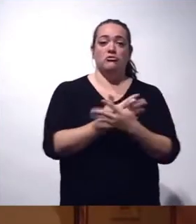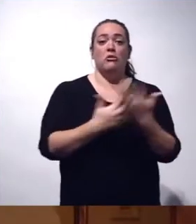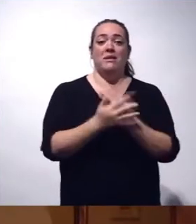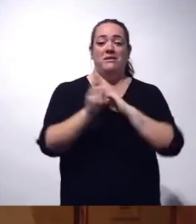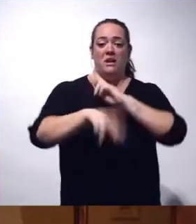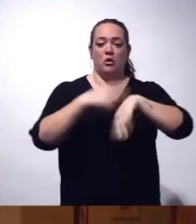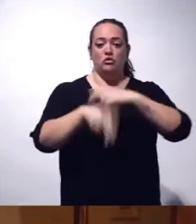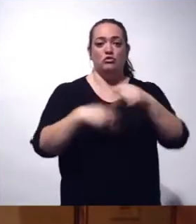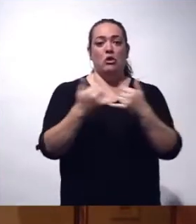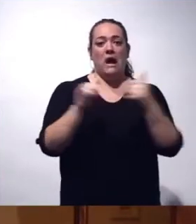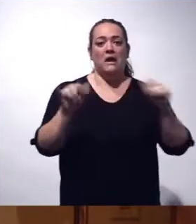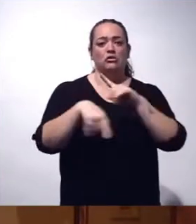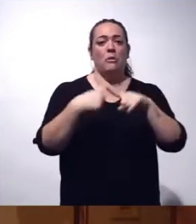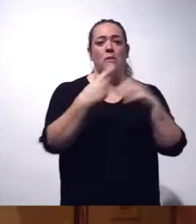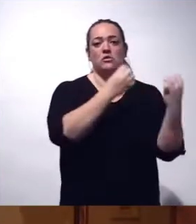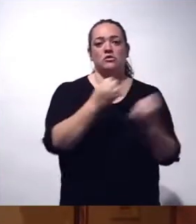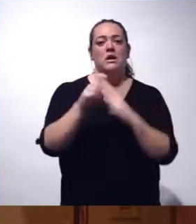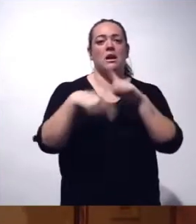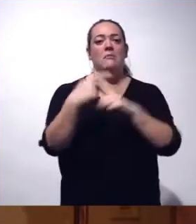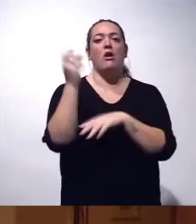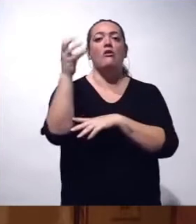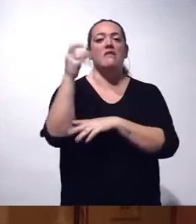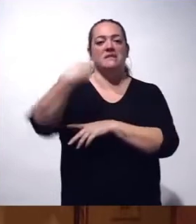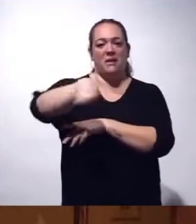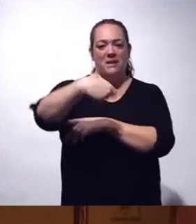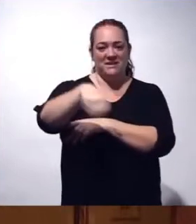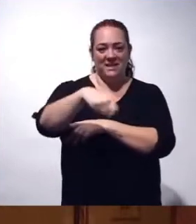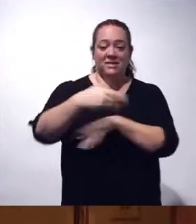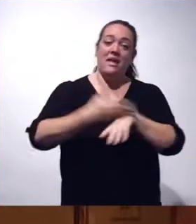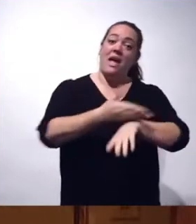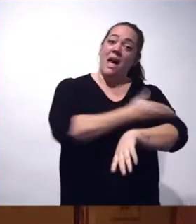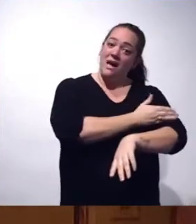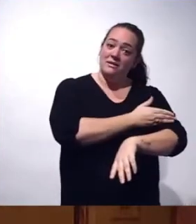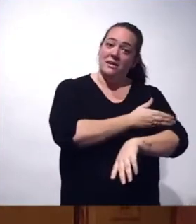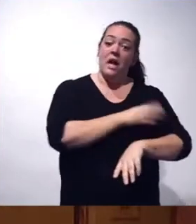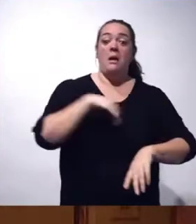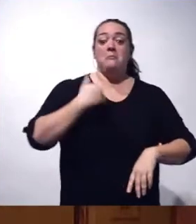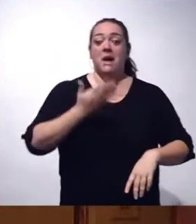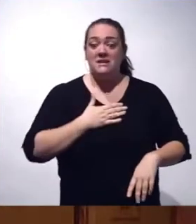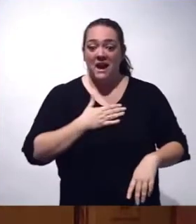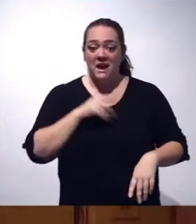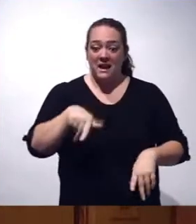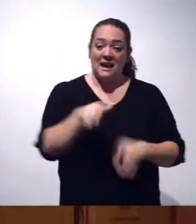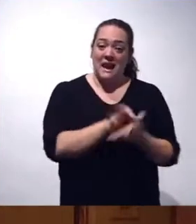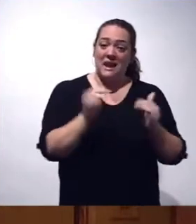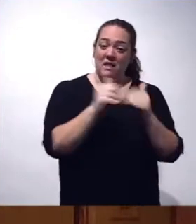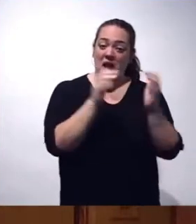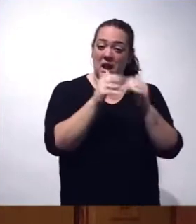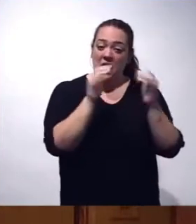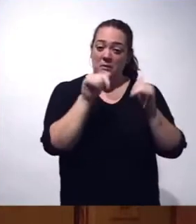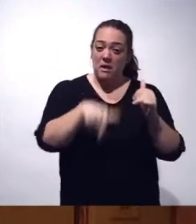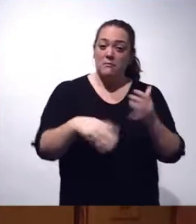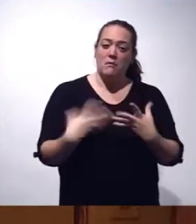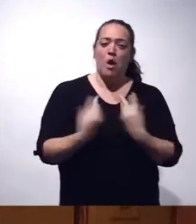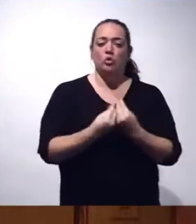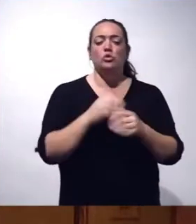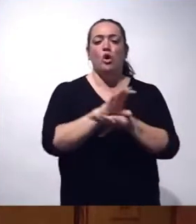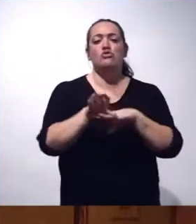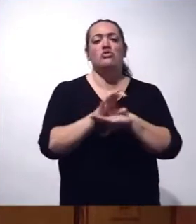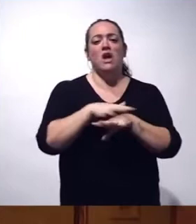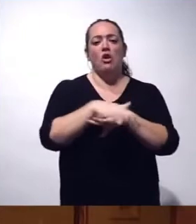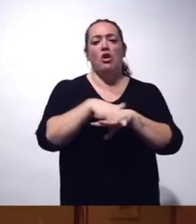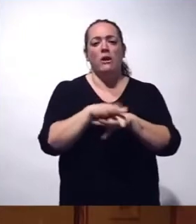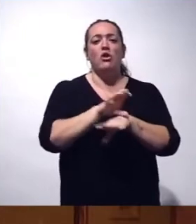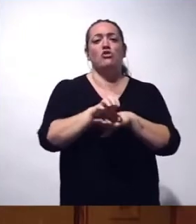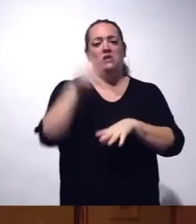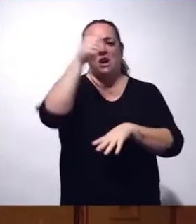Reconstrucción de los Actos Institucionales y de la Conferencia de Presidentes que se iba a celebrar mañana en la isla de La Palma, aquí en la isla de La Palma, junto a los consejeros del